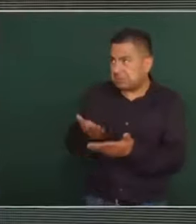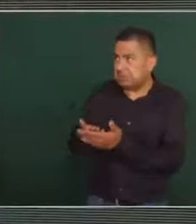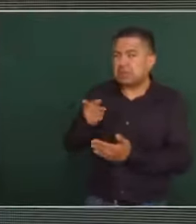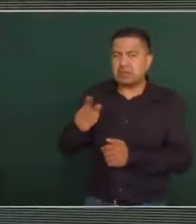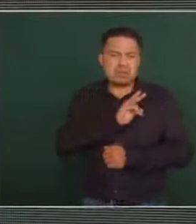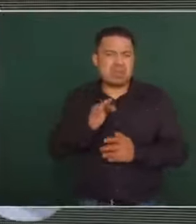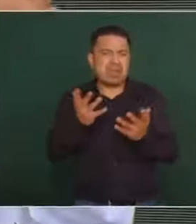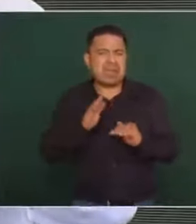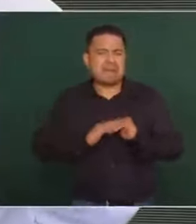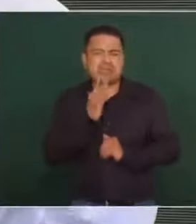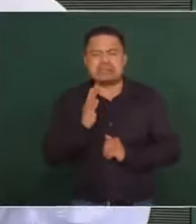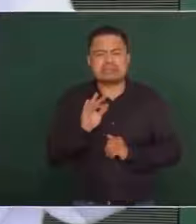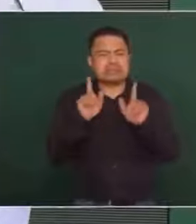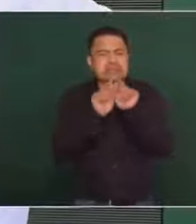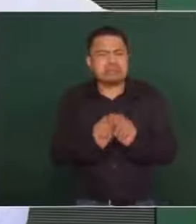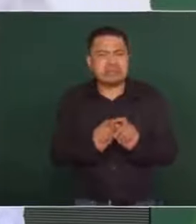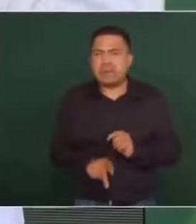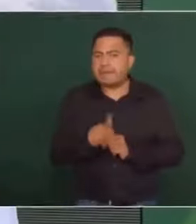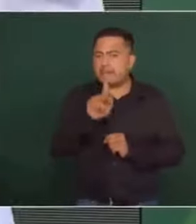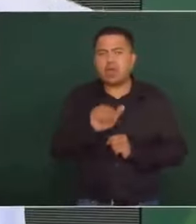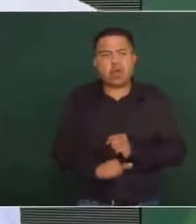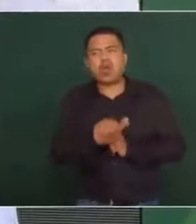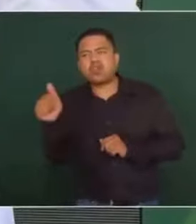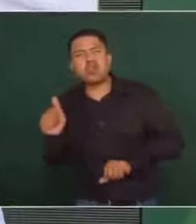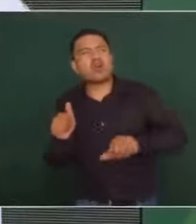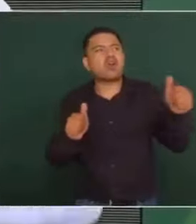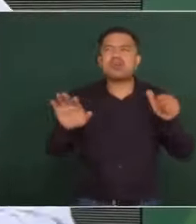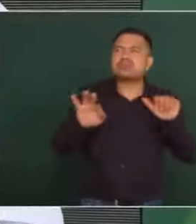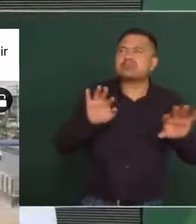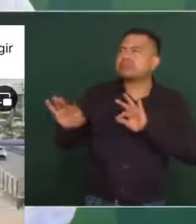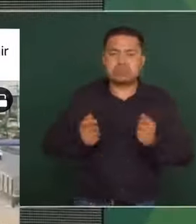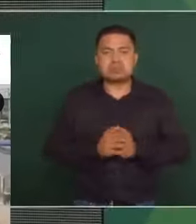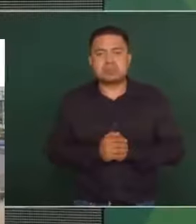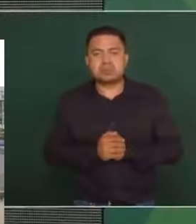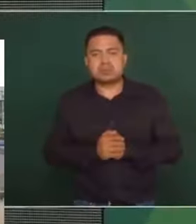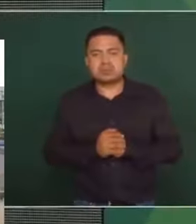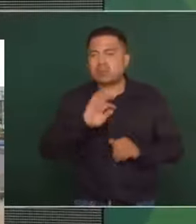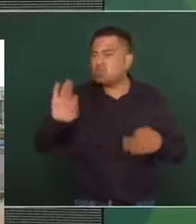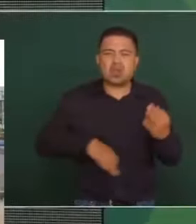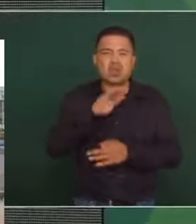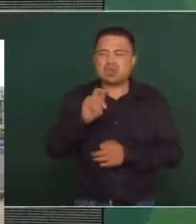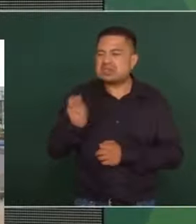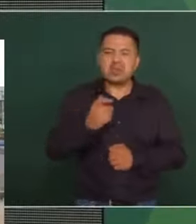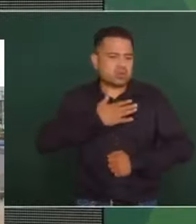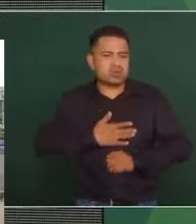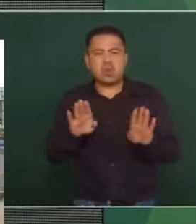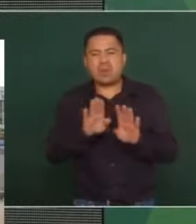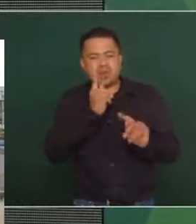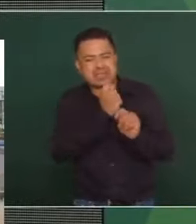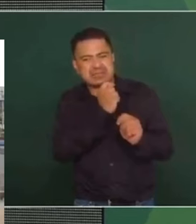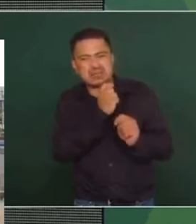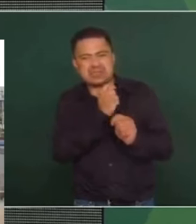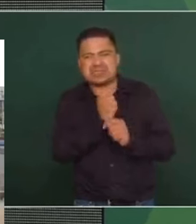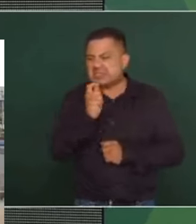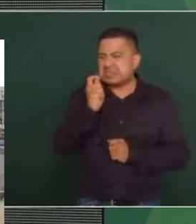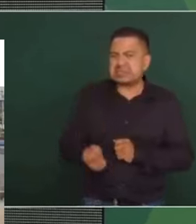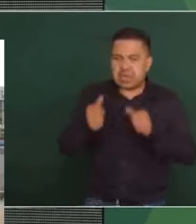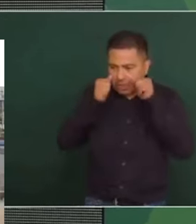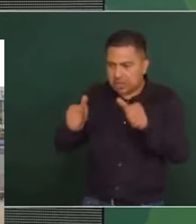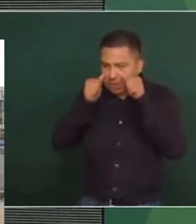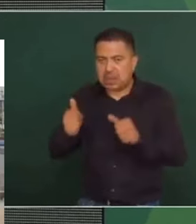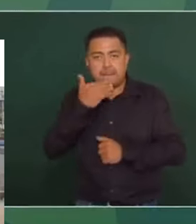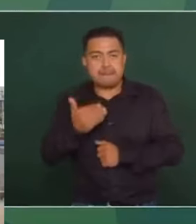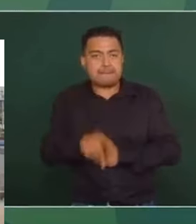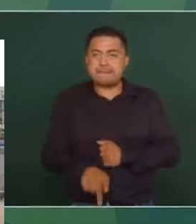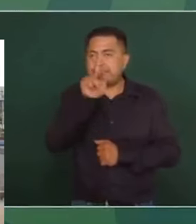de manera sencilla, pero vamos a buscar a otros, y a otros, y a otros. Todo lo que sea justo, en el caso de los transportistas, está siendo atendido.